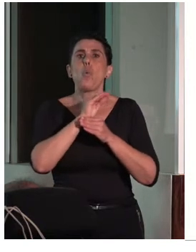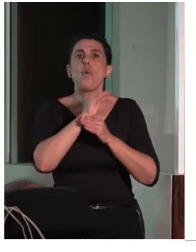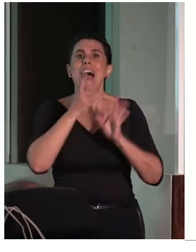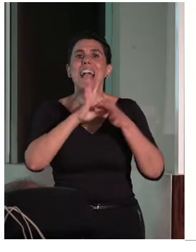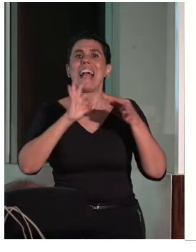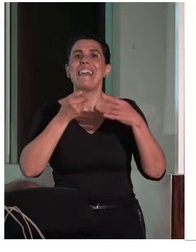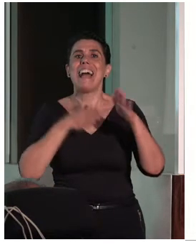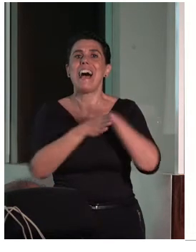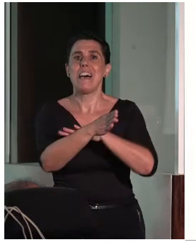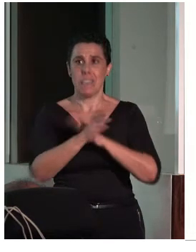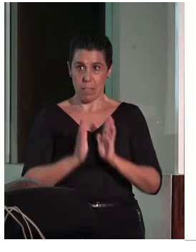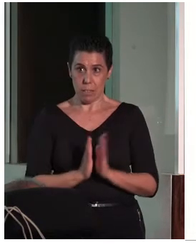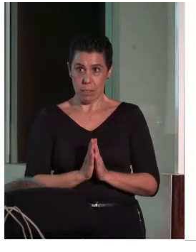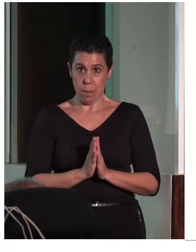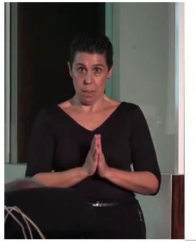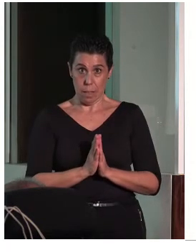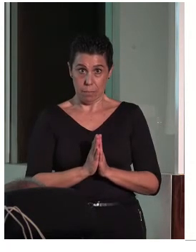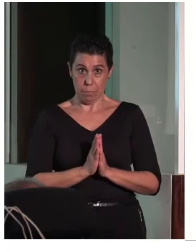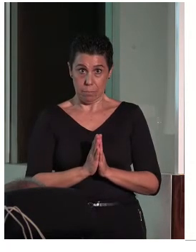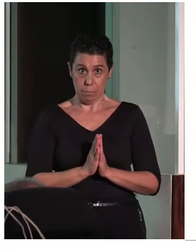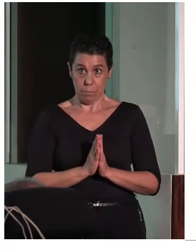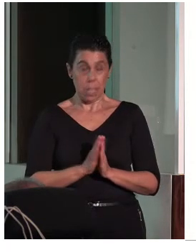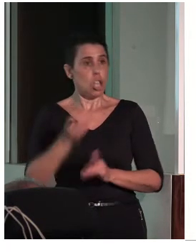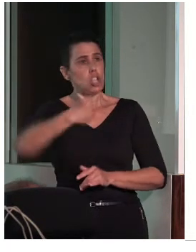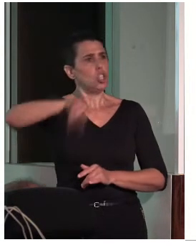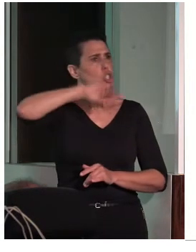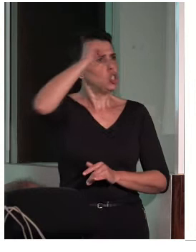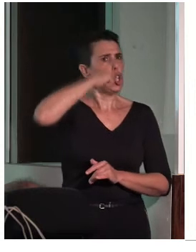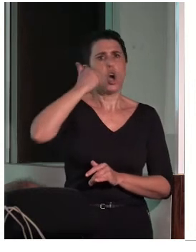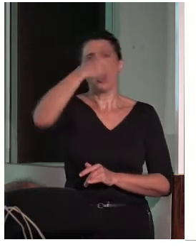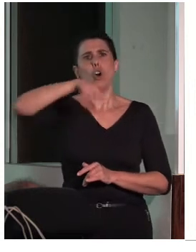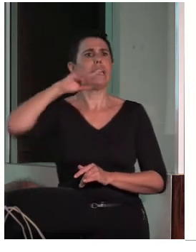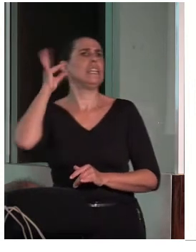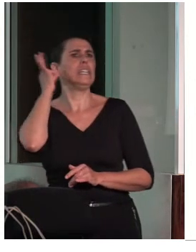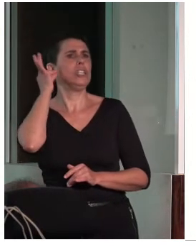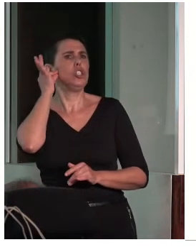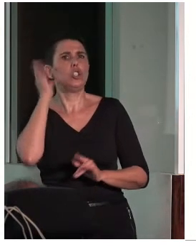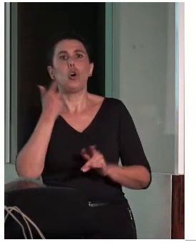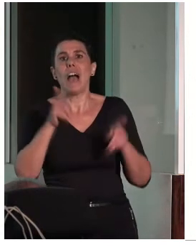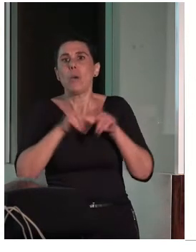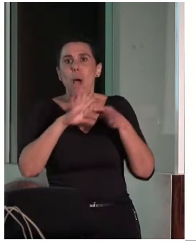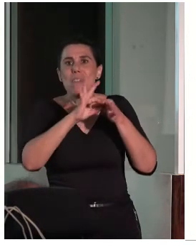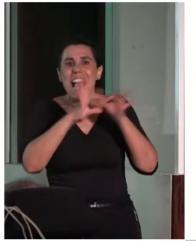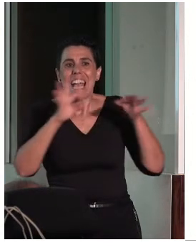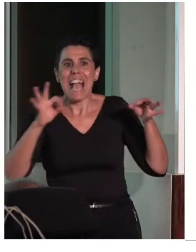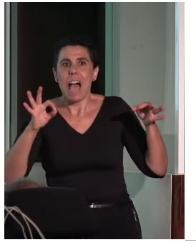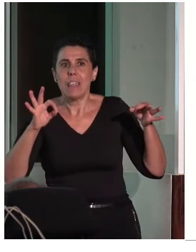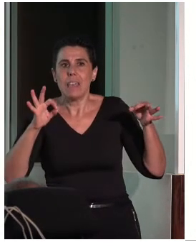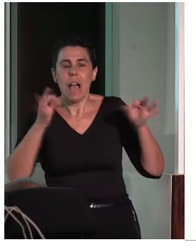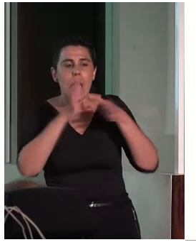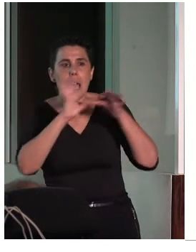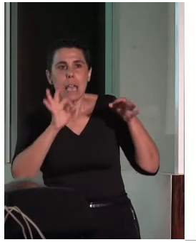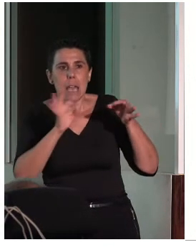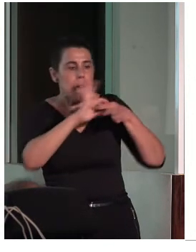patrimonio. Tenemos que fijar, fijar todo, hay todo, una cadena, ¿no? Donde tenemos que ver cuáles son los